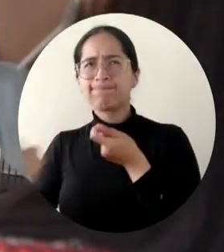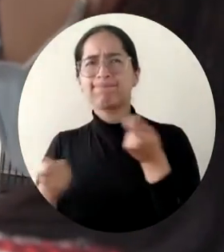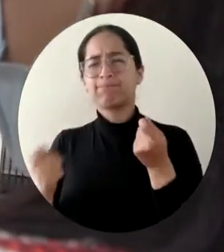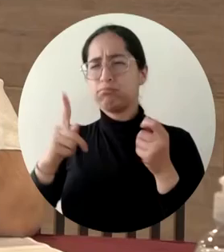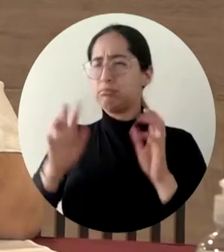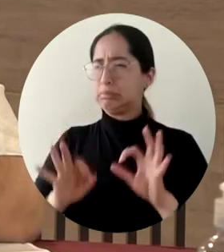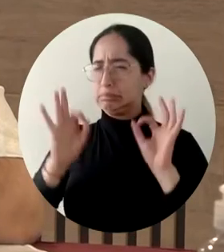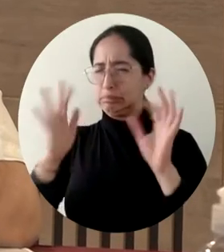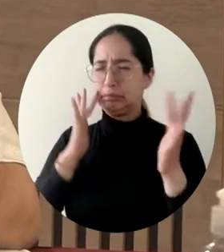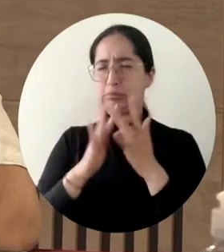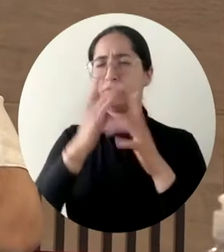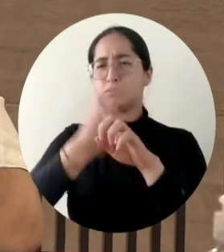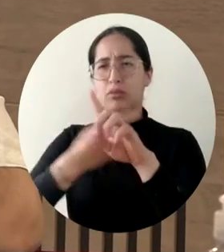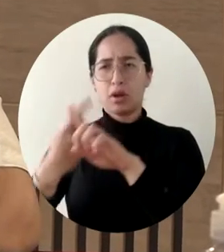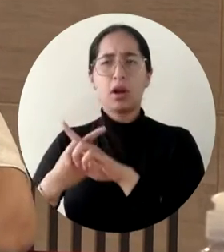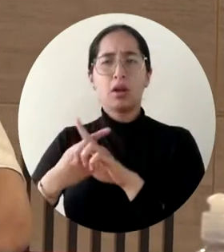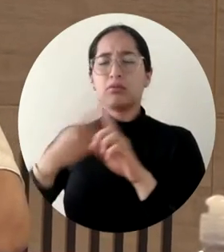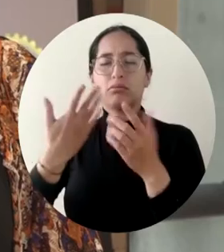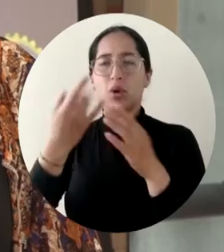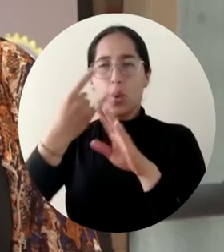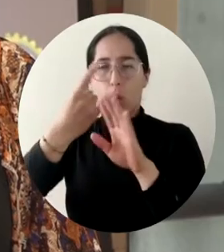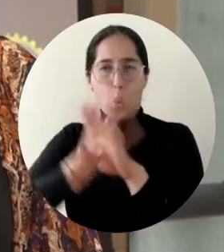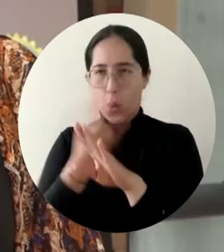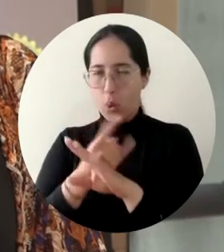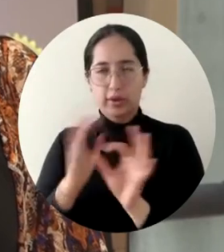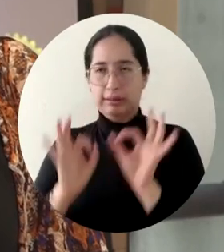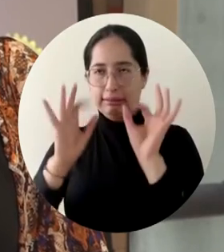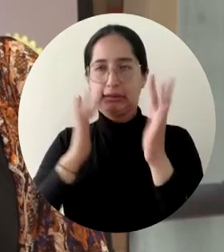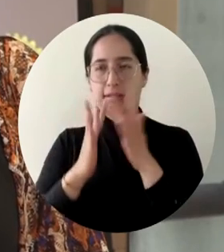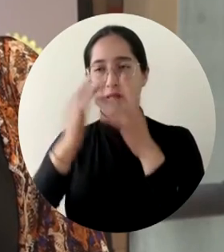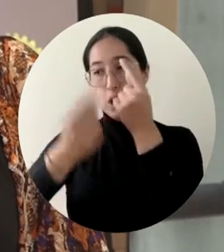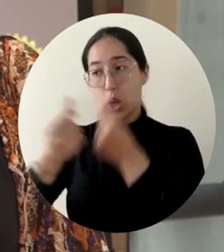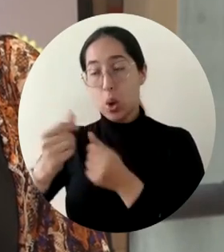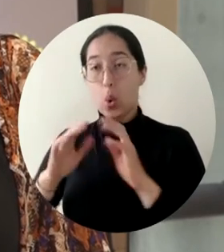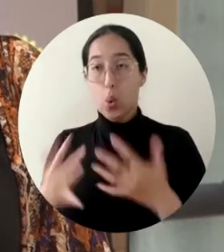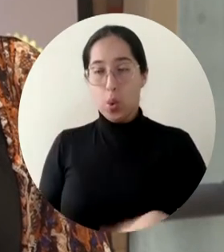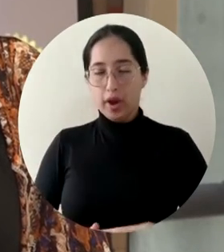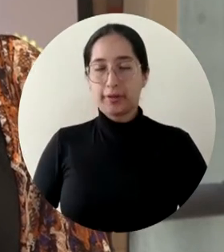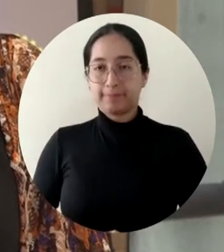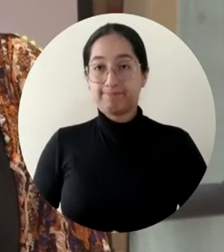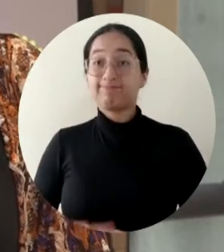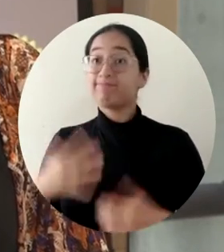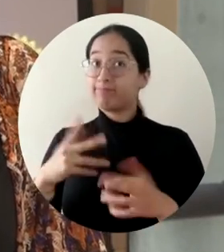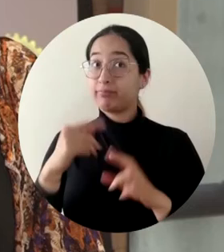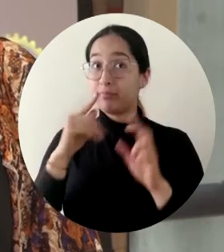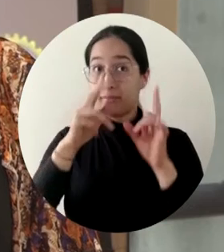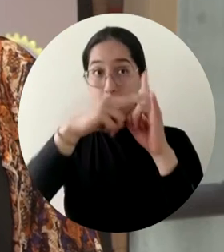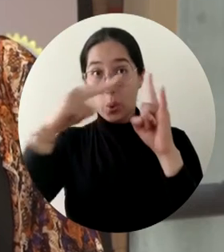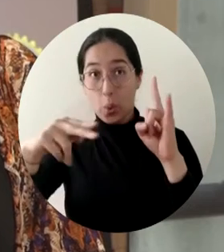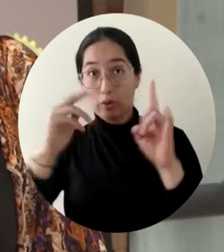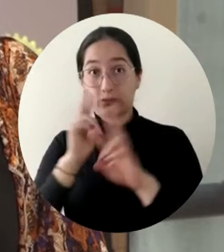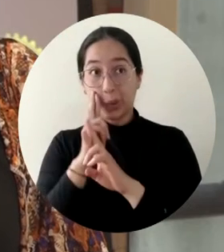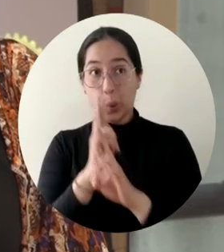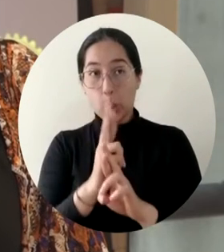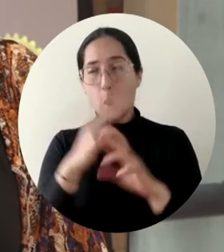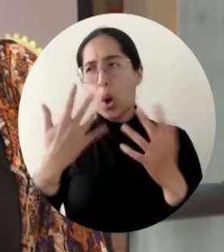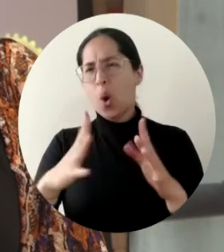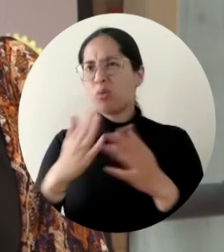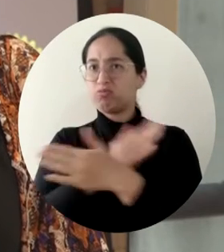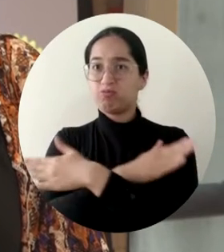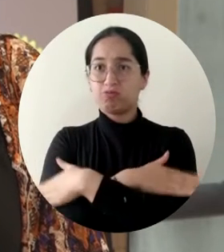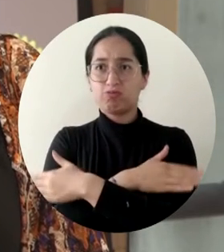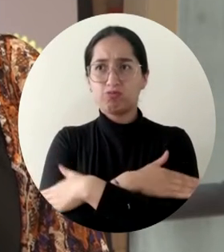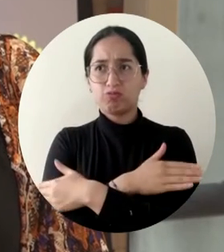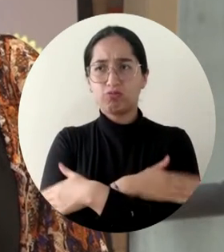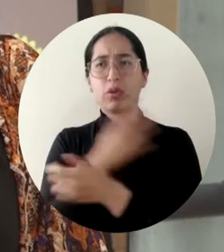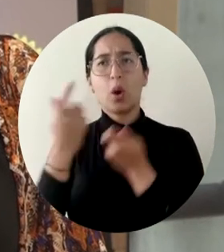se vienen administrando muy bien los recursos de la universidad. Es muy importante recordar y reconocer que la Universidad del Magdalena siempre ha sido muy juiciosa